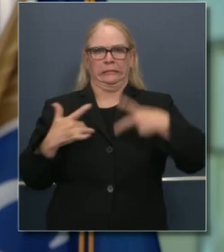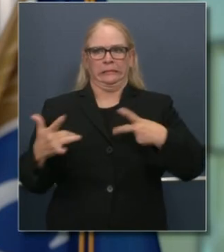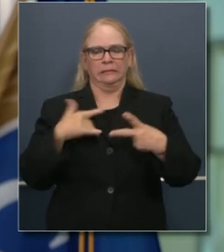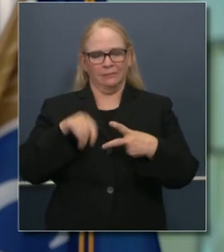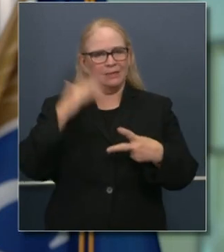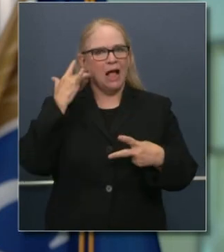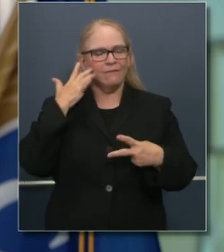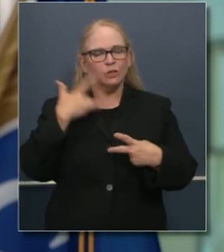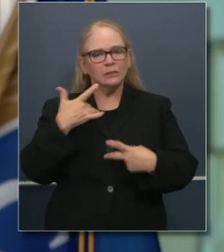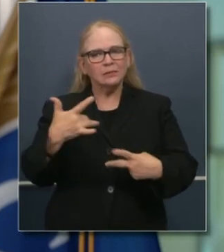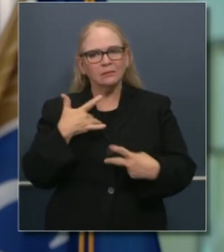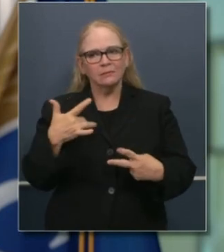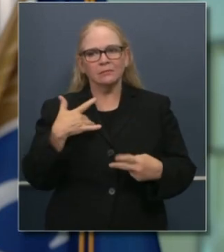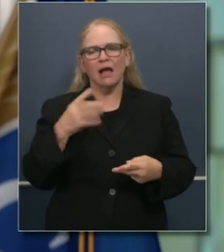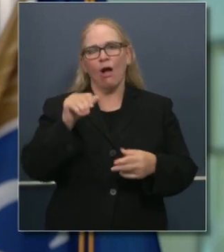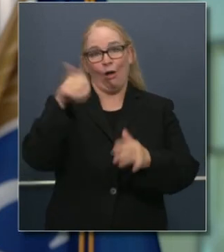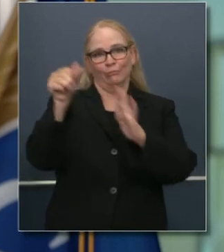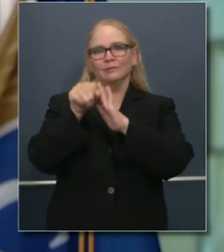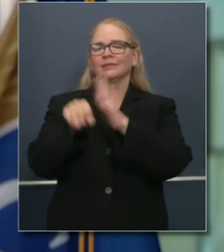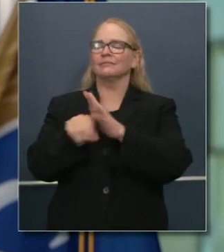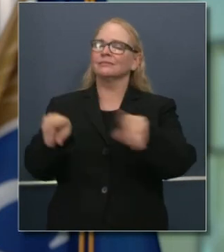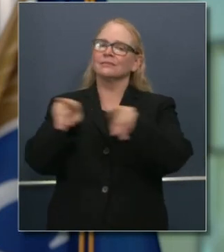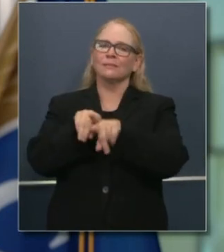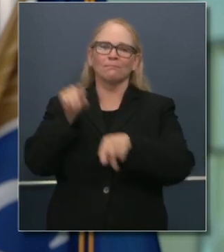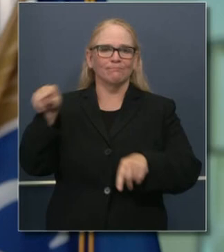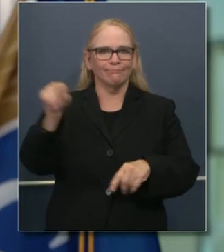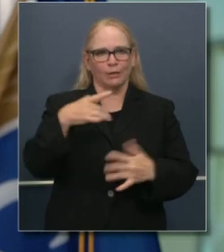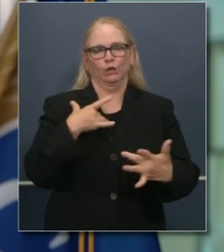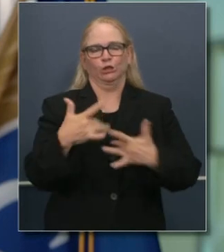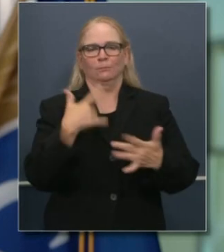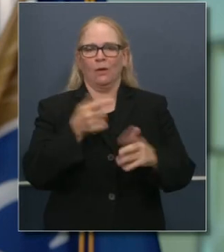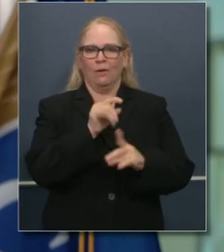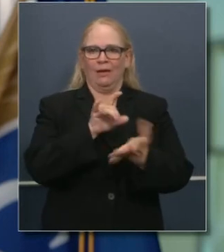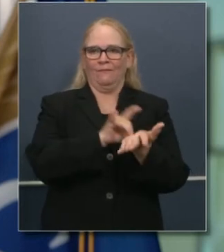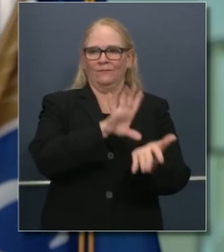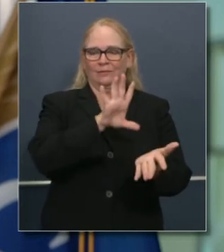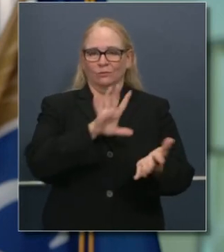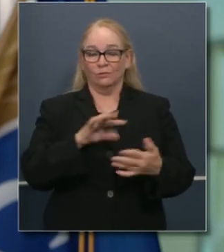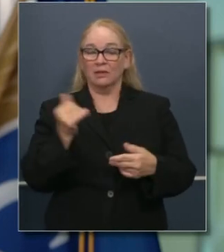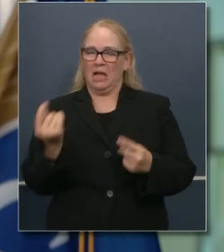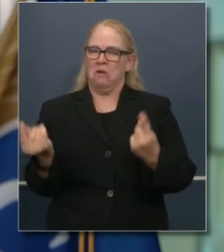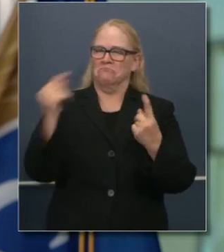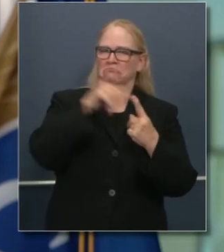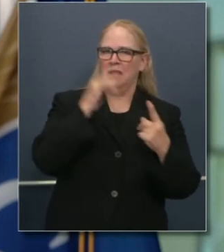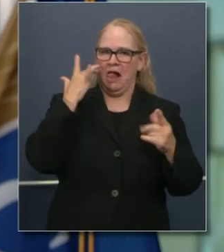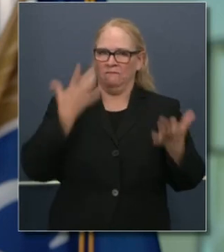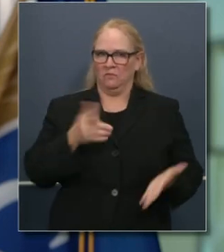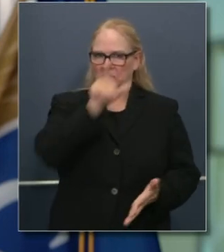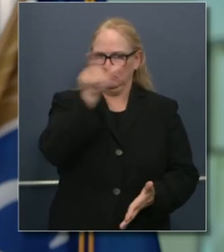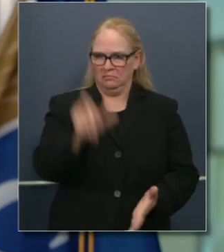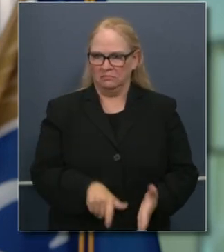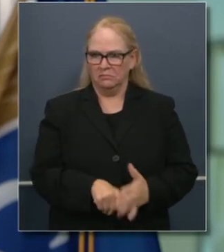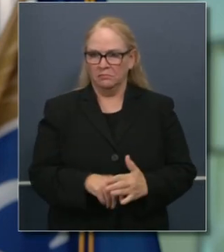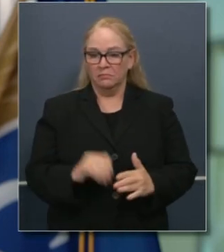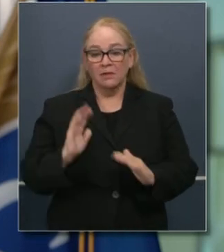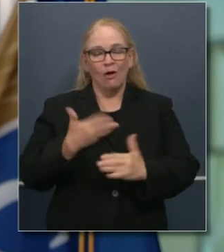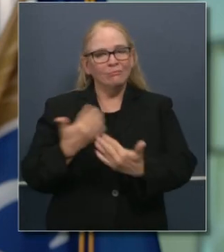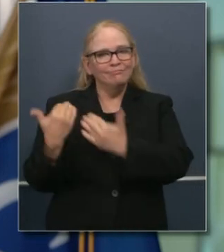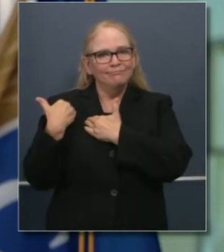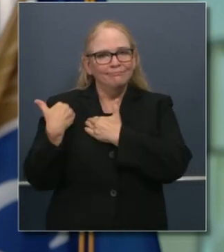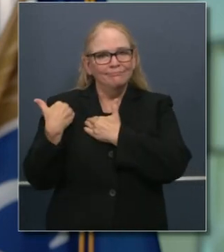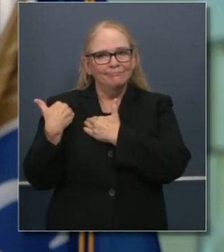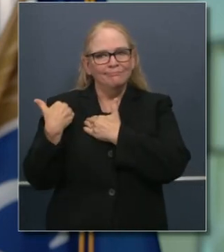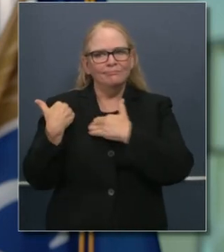importantes que encaramos aquí y en muchos otros estados en el país. En relación al papel de California